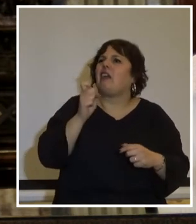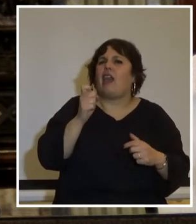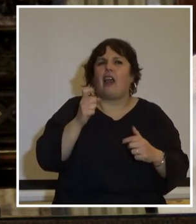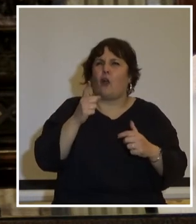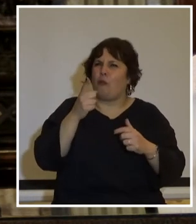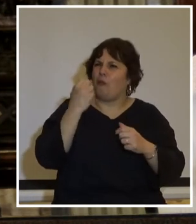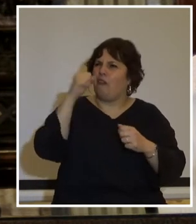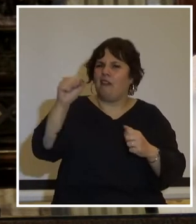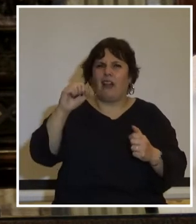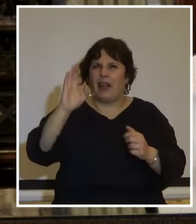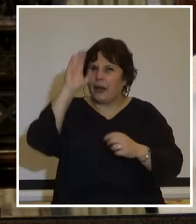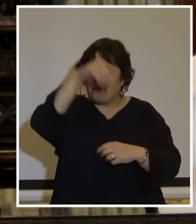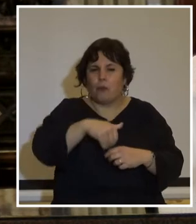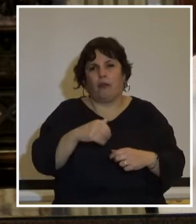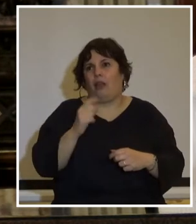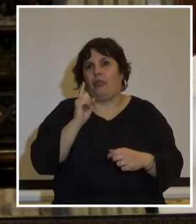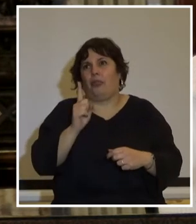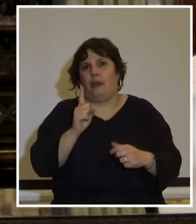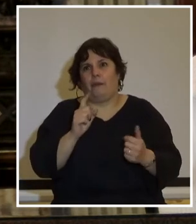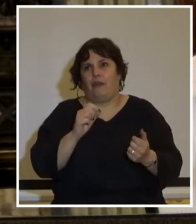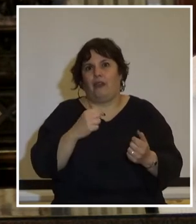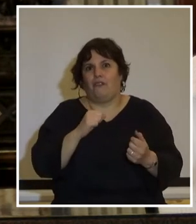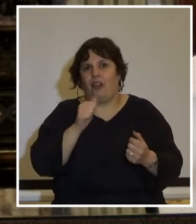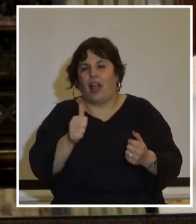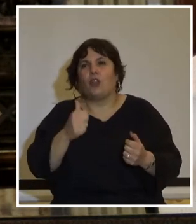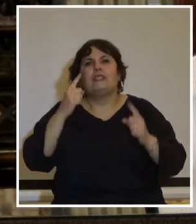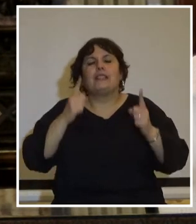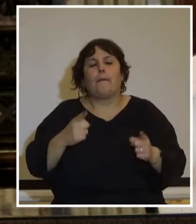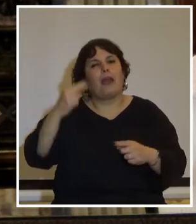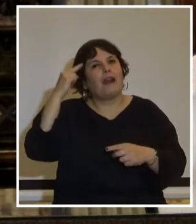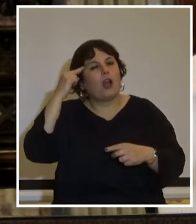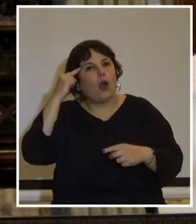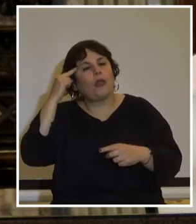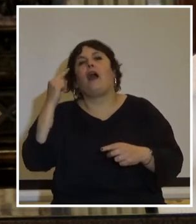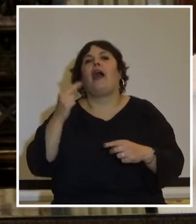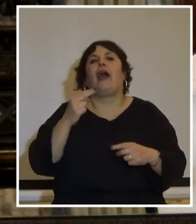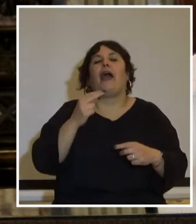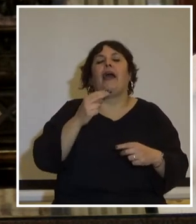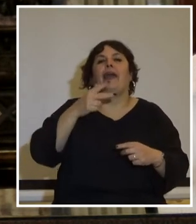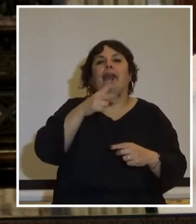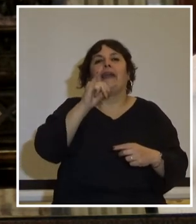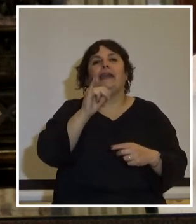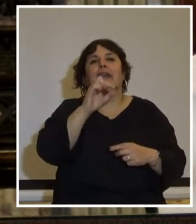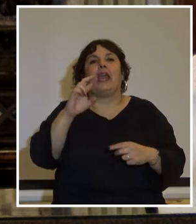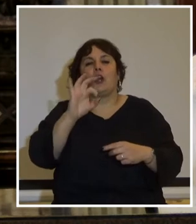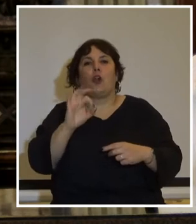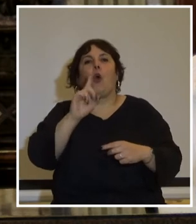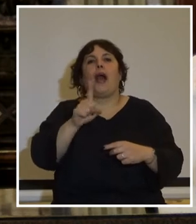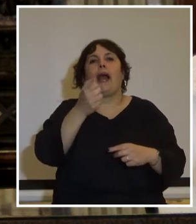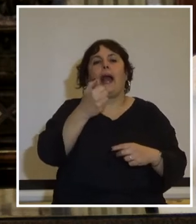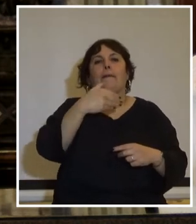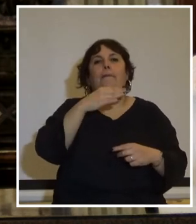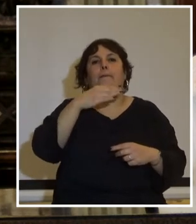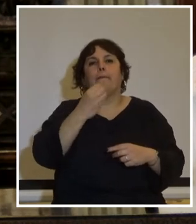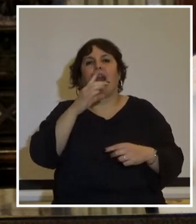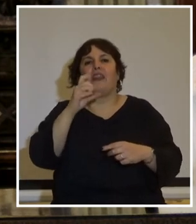República debía ser vengado. Recordamos a Luis Hierro Gambardela, que invocó la